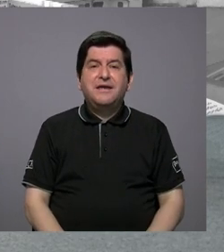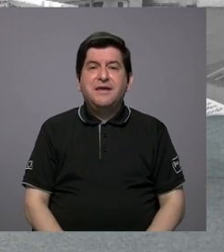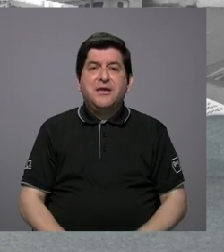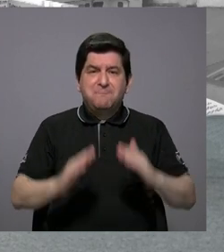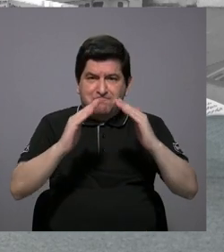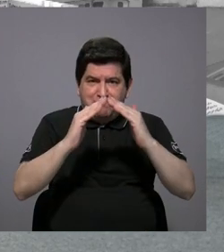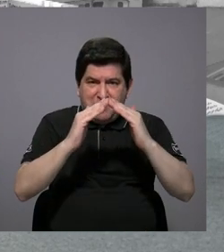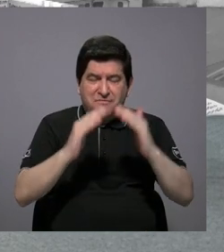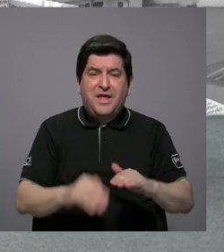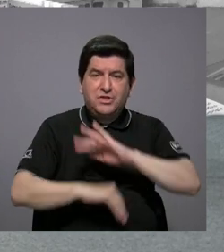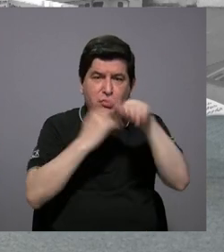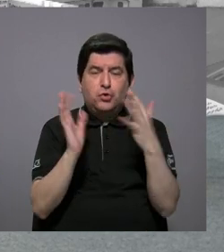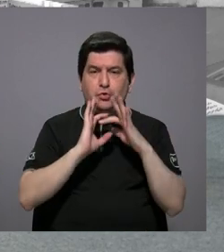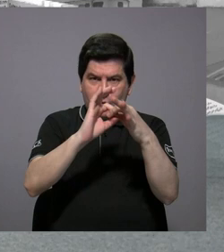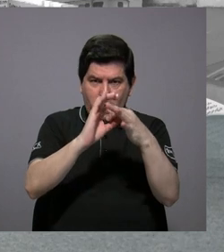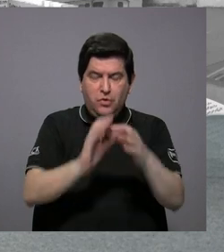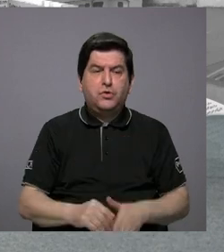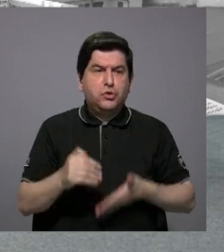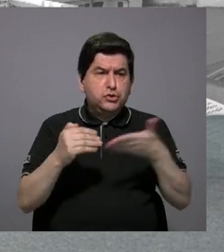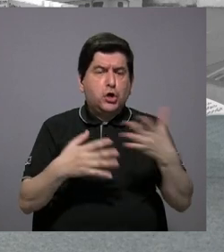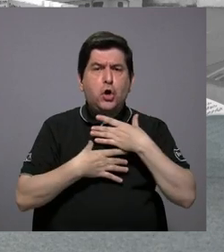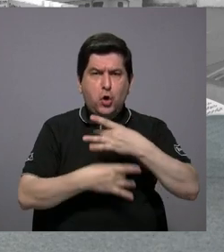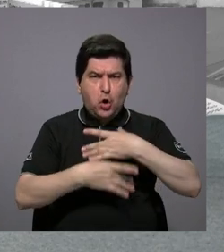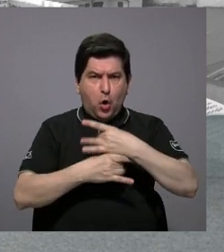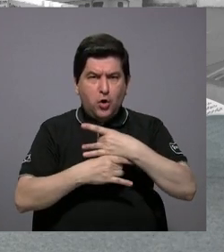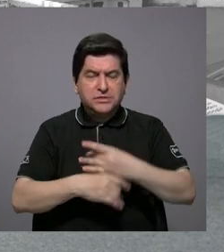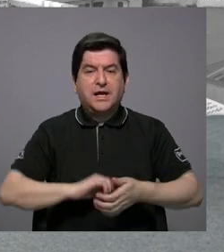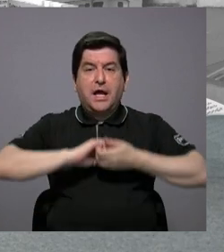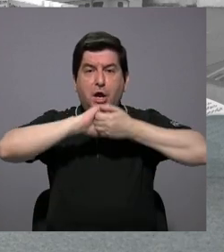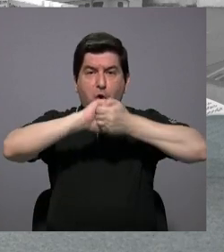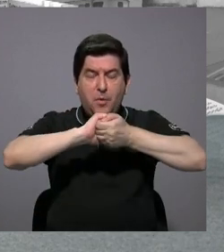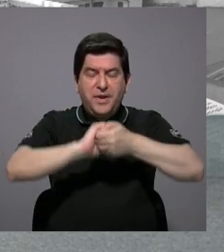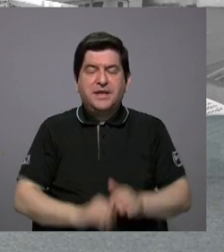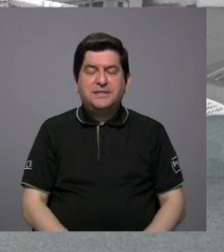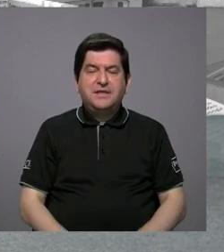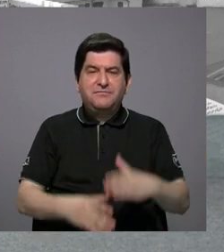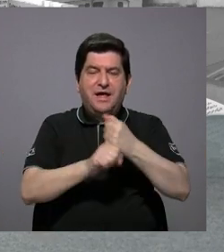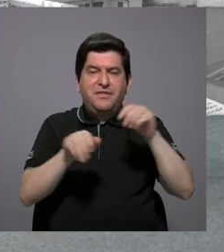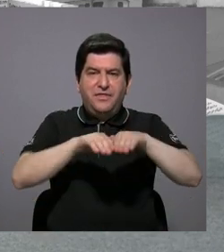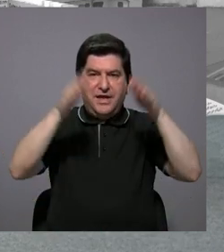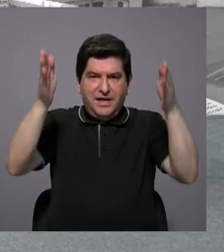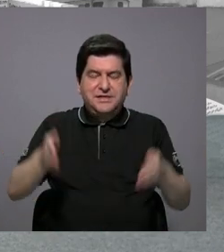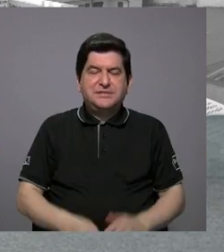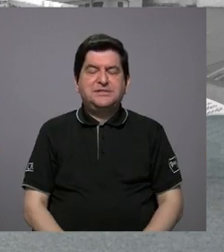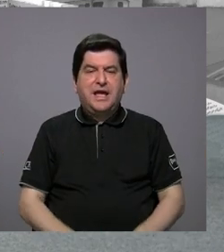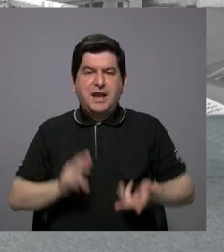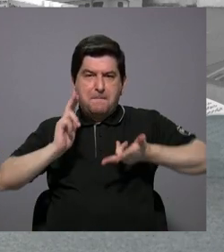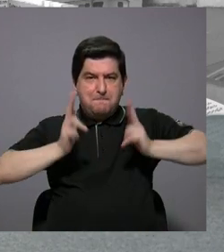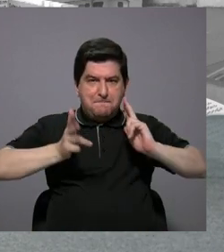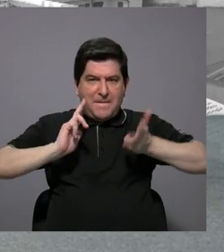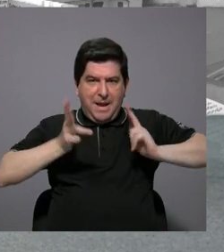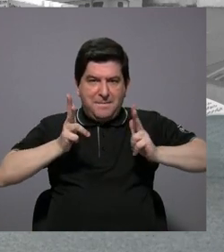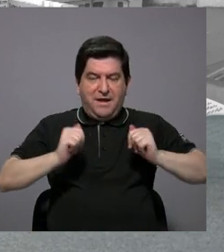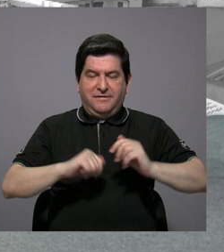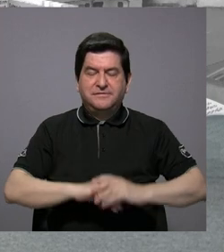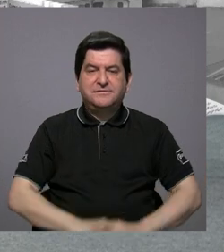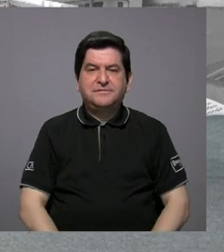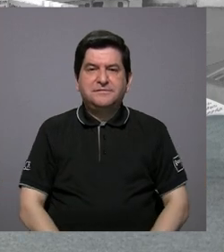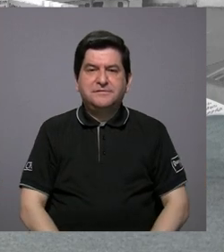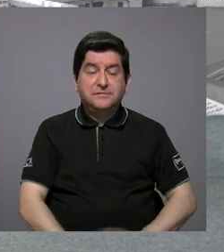Ahí también surgieron cosas muy interesantes, como la cooperativa de muebleros de Palmares, que